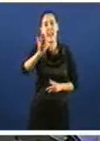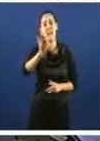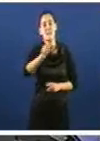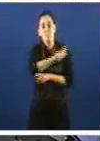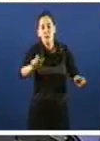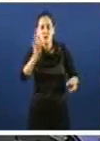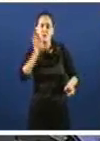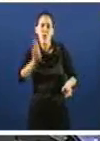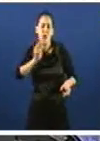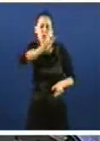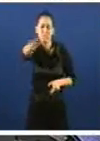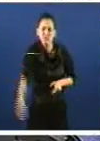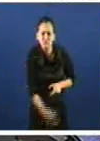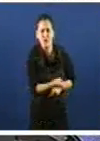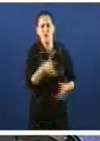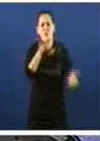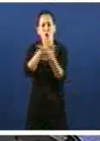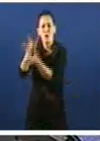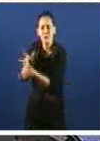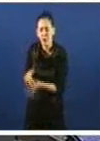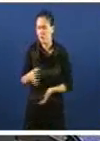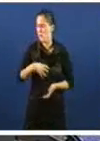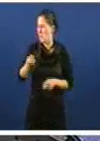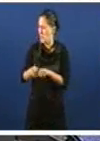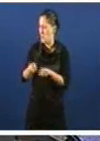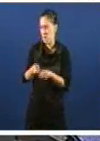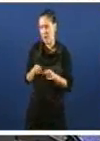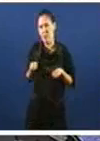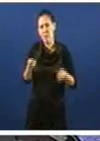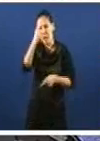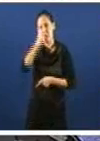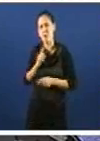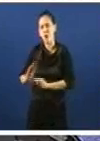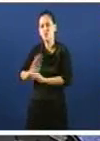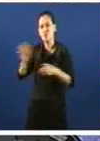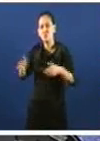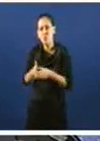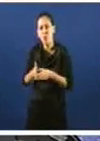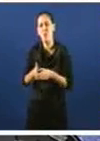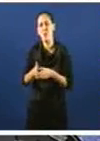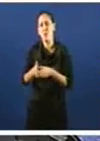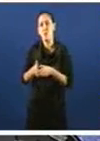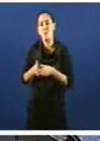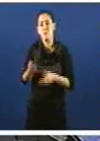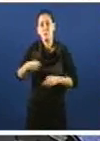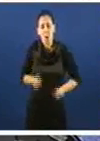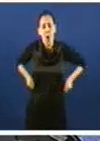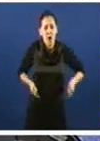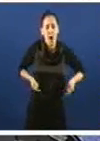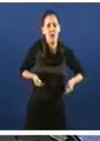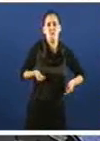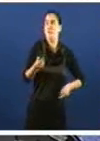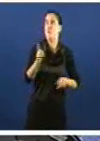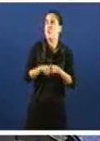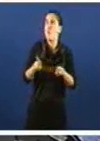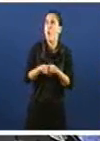sexan a imaxe do seu partido. Cómo se poden gastar milleiros de euros, moreas de cartos negros, en canóns de confeti, en payasos, ou